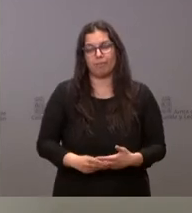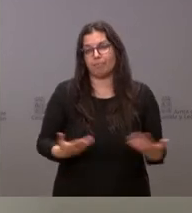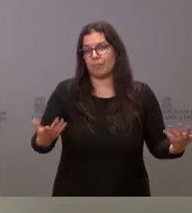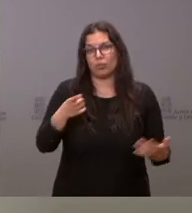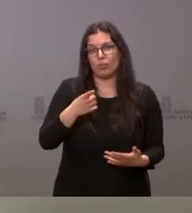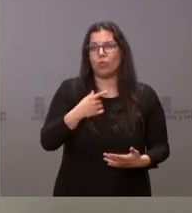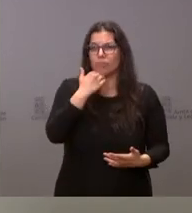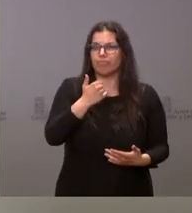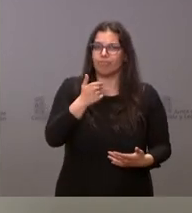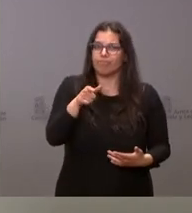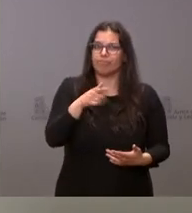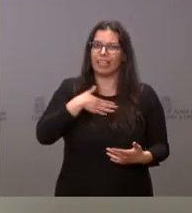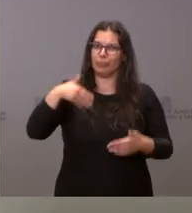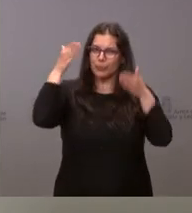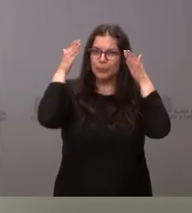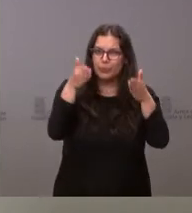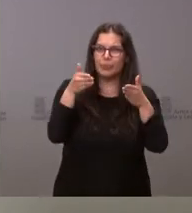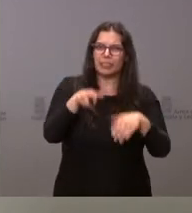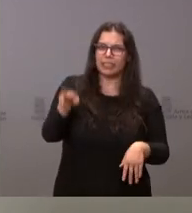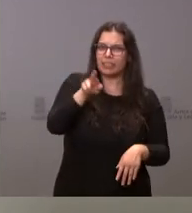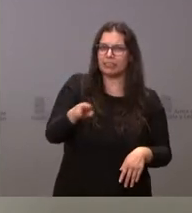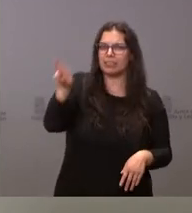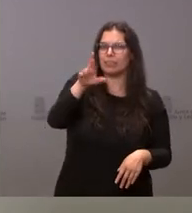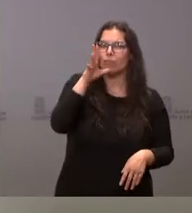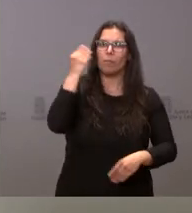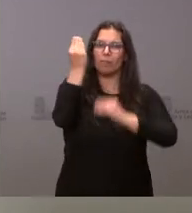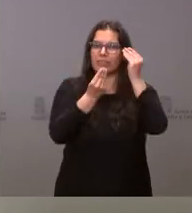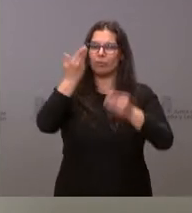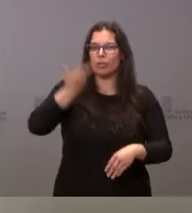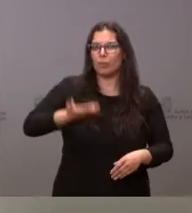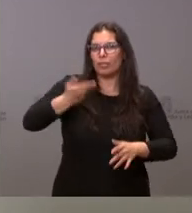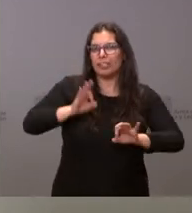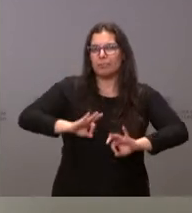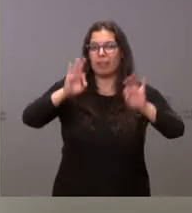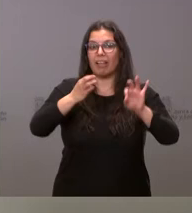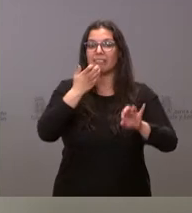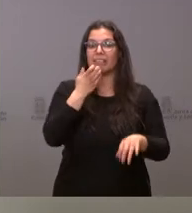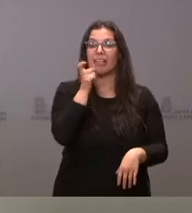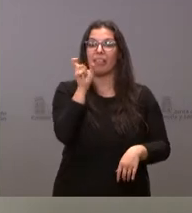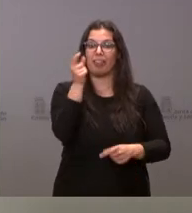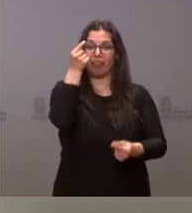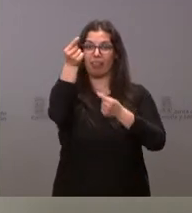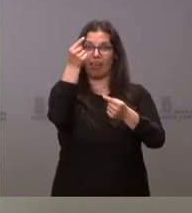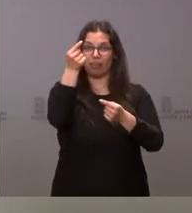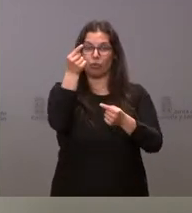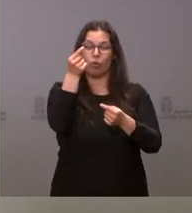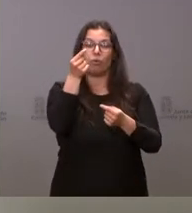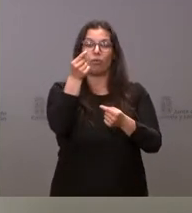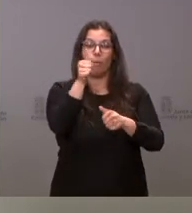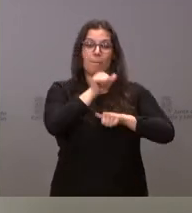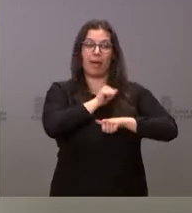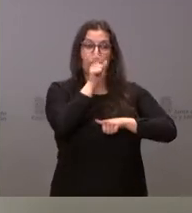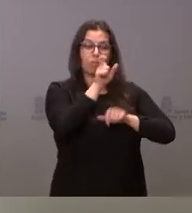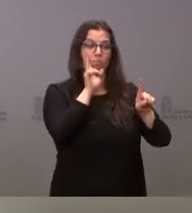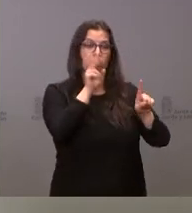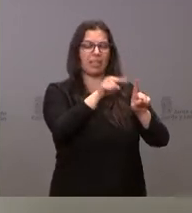que queremos seguir incidiendo porque nos parece especialmente importante cuando se valora un dato del paro. Reconocer que en Castilla y